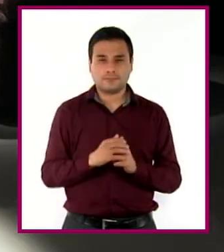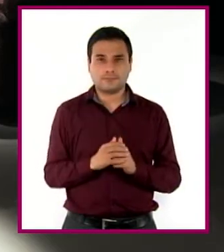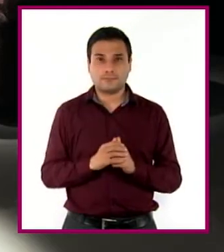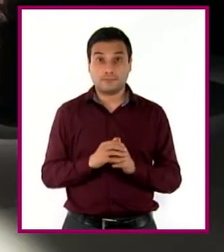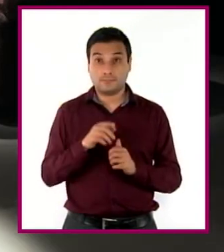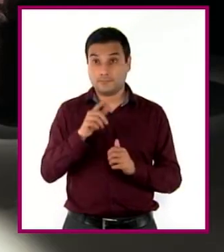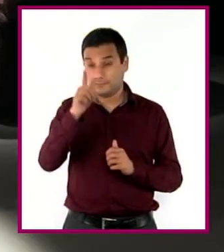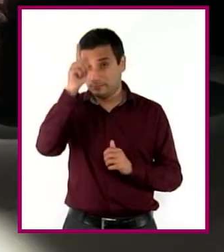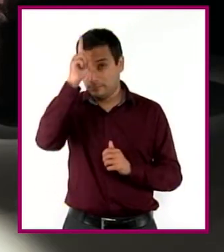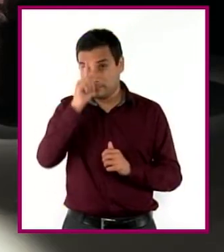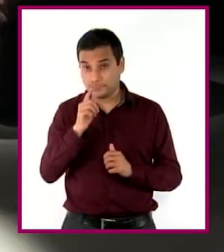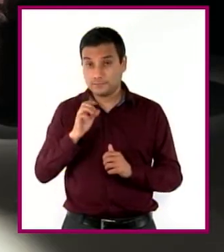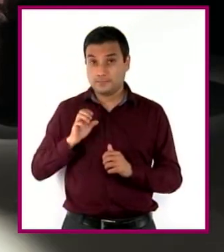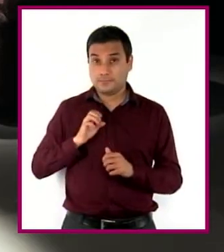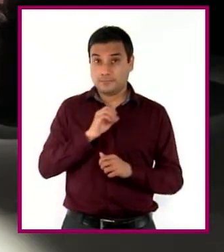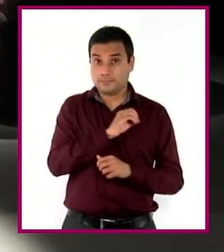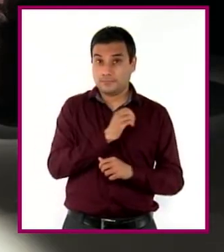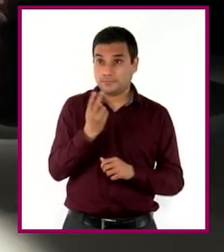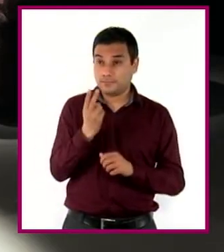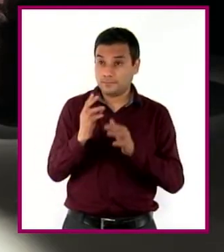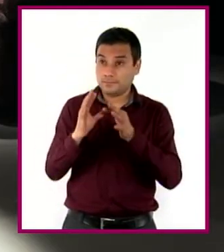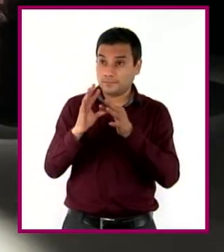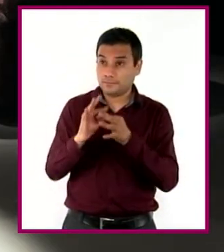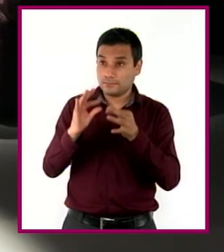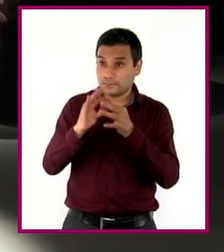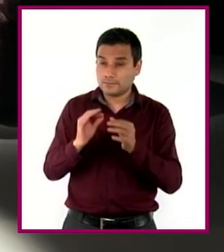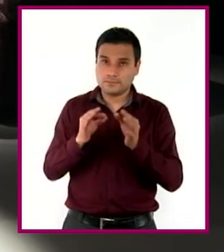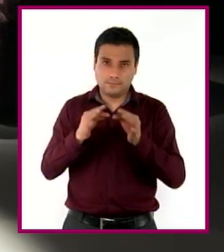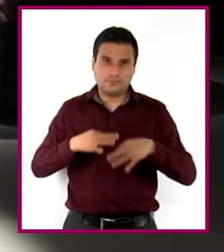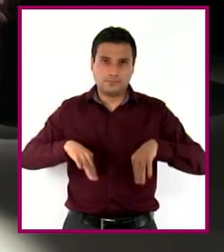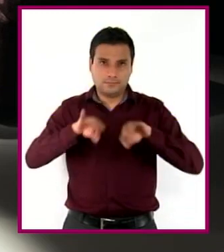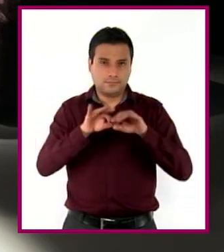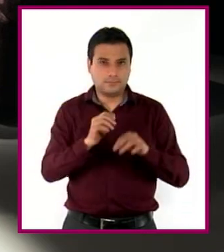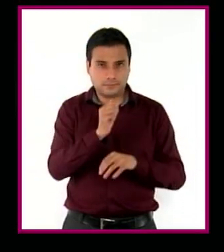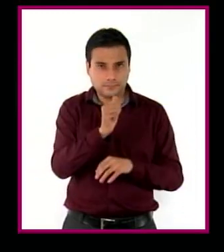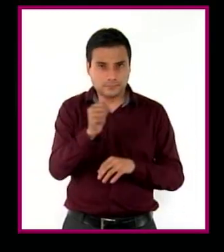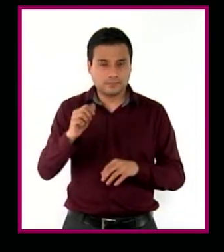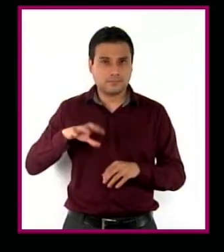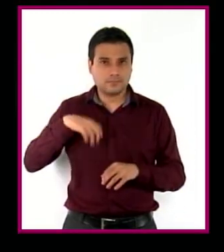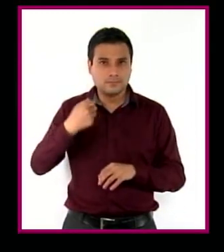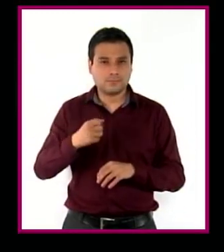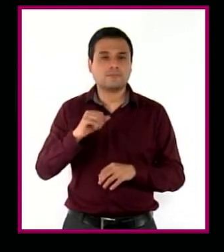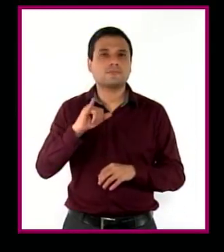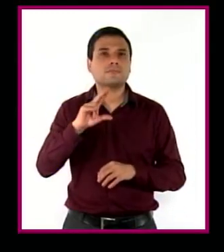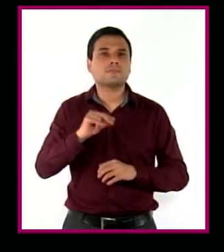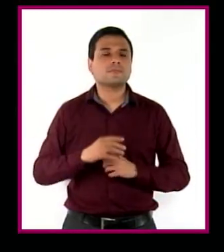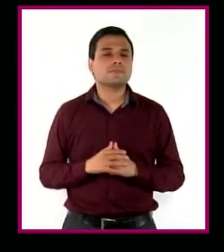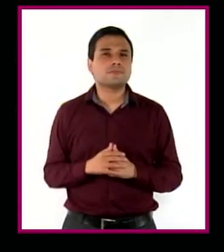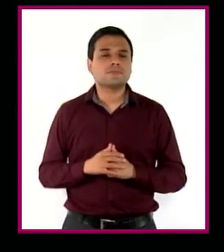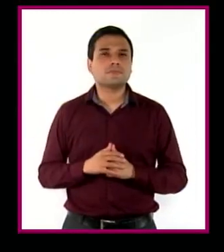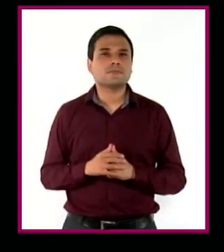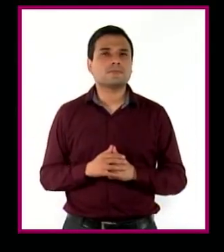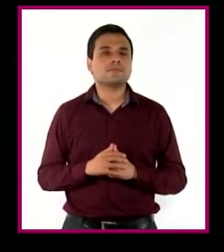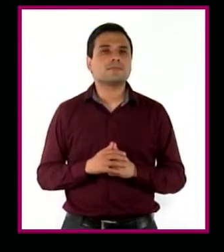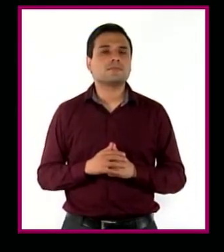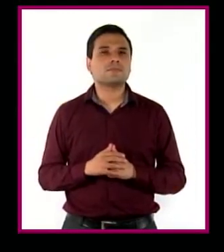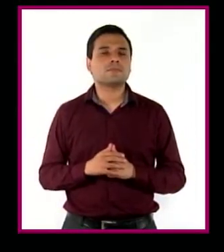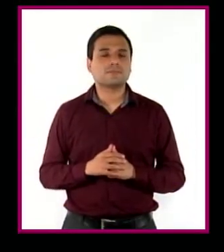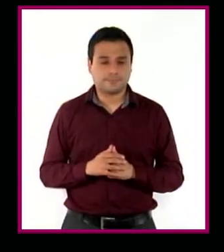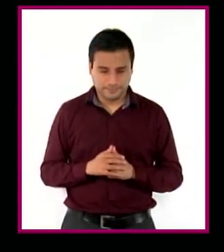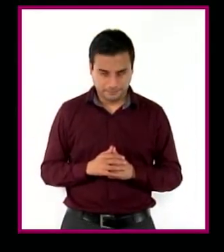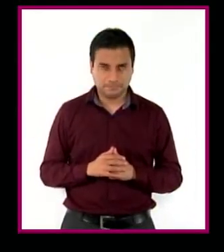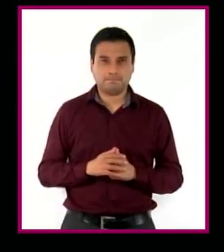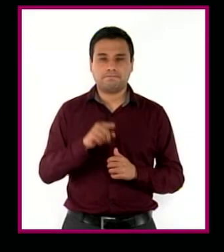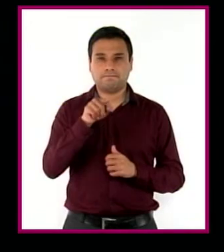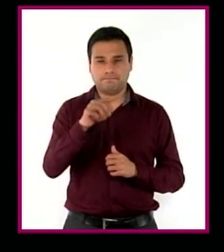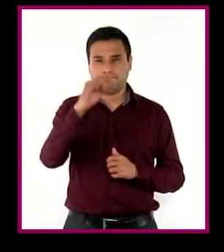Luna y Emiliano en que es más importante aún el esfuerzo de cada quien? Además de reflexionar con respecto a eso,